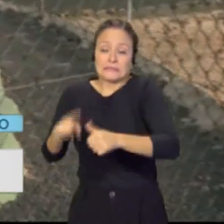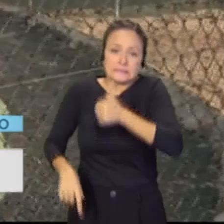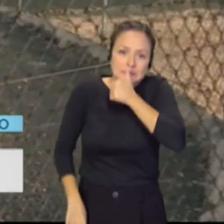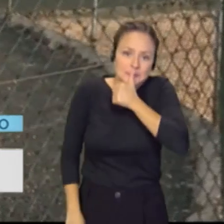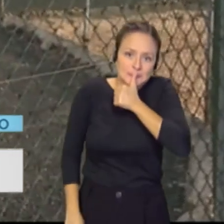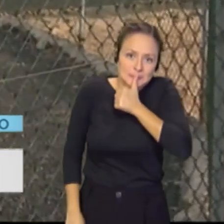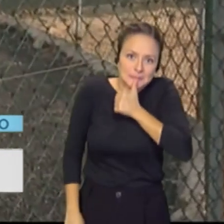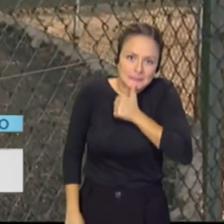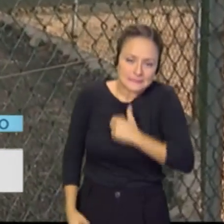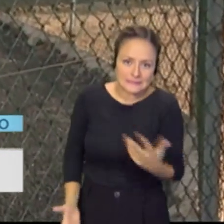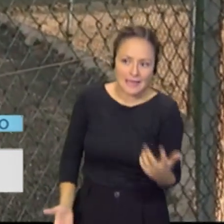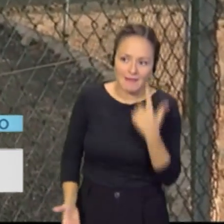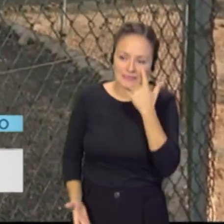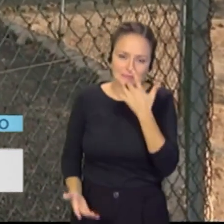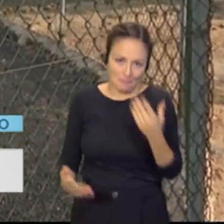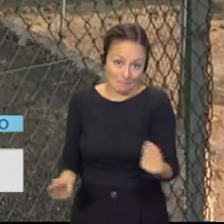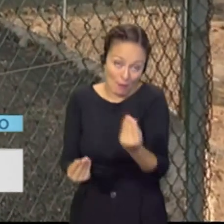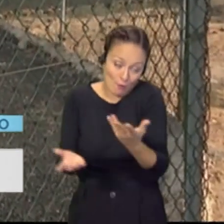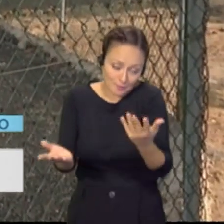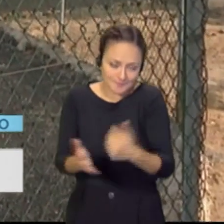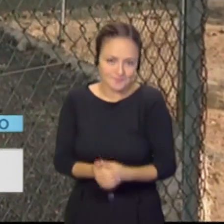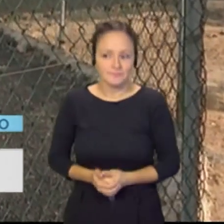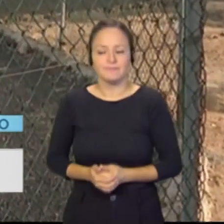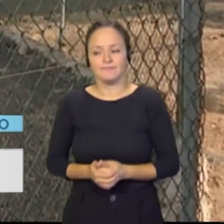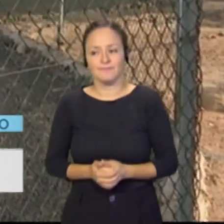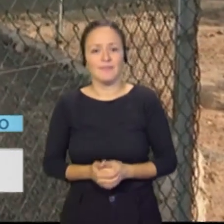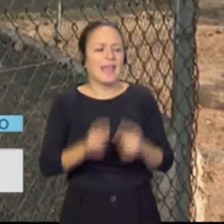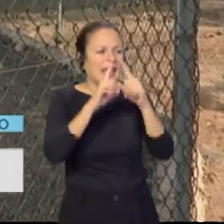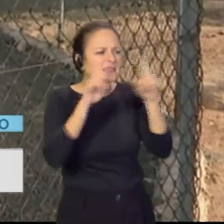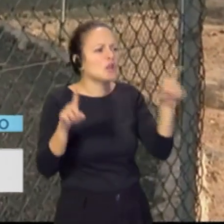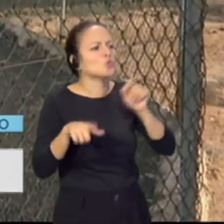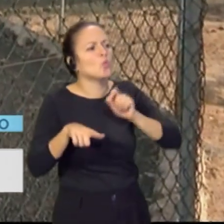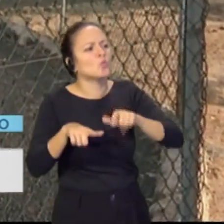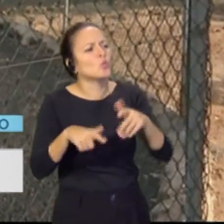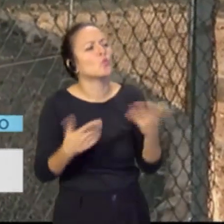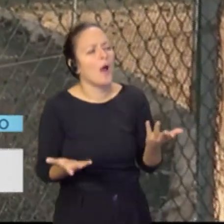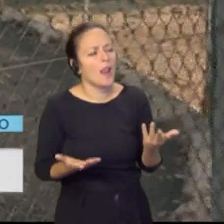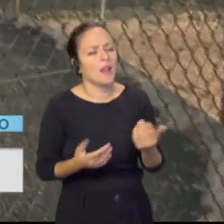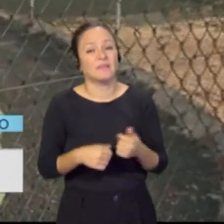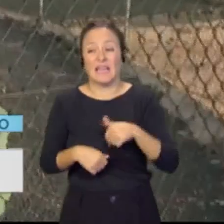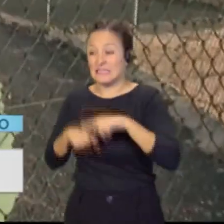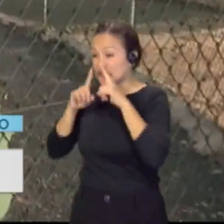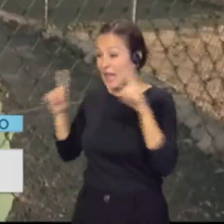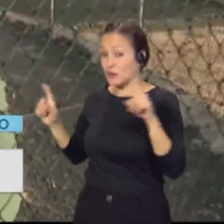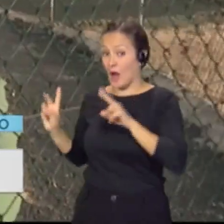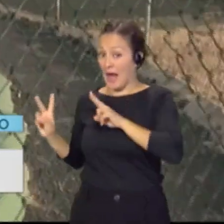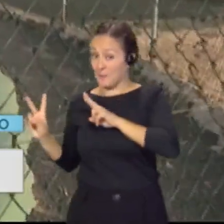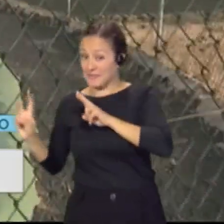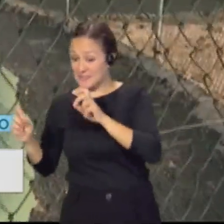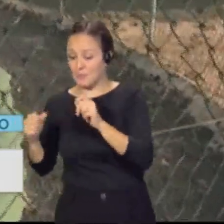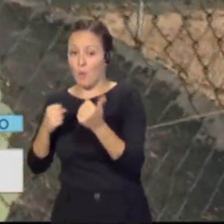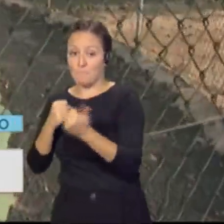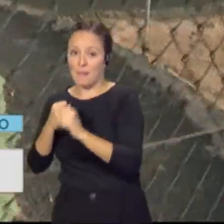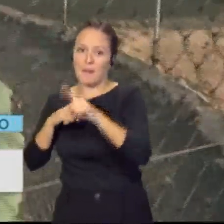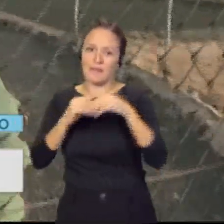el tirón a ver si esto va mejorando. ¿Este año qué es lo que has cultivado? Pues este año terminé con papa al principio de año y sandía,